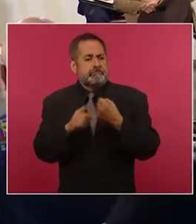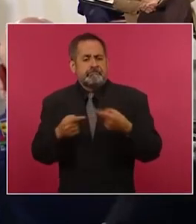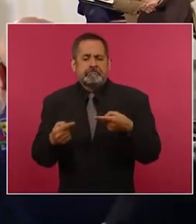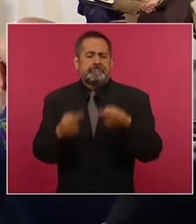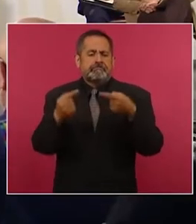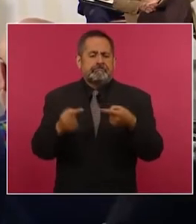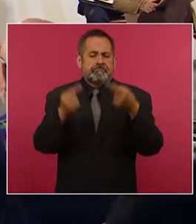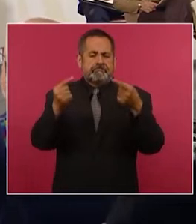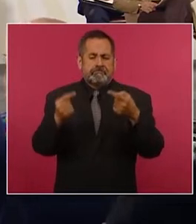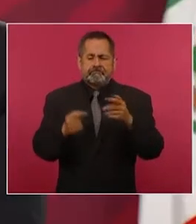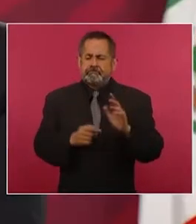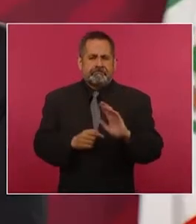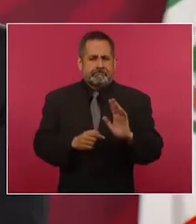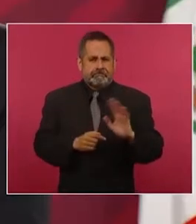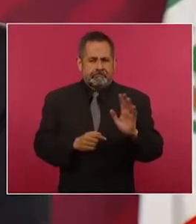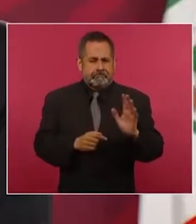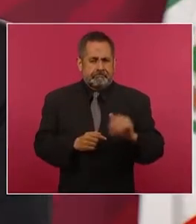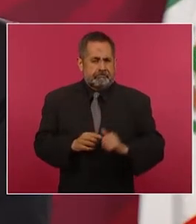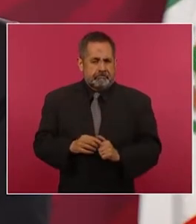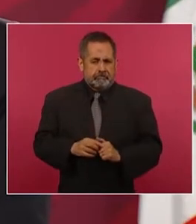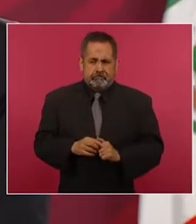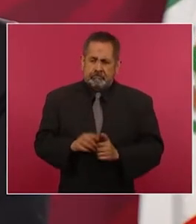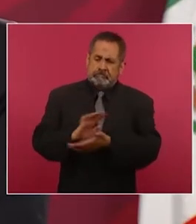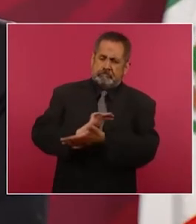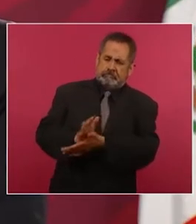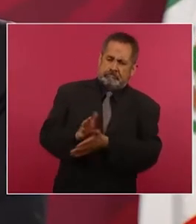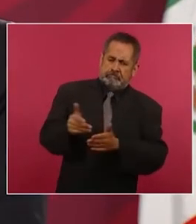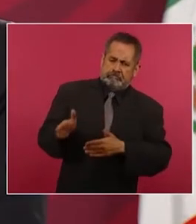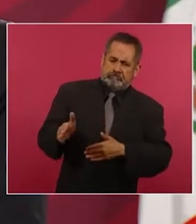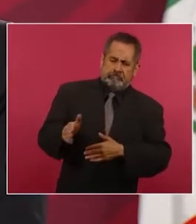no la discriminación.